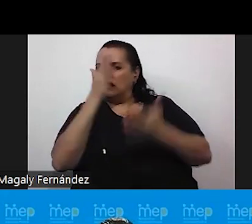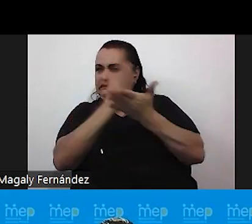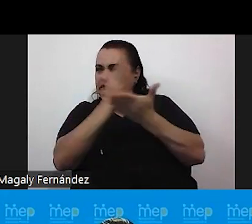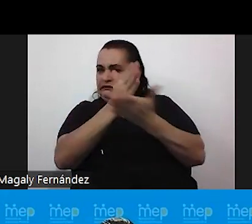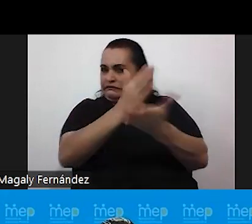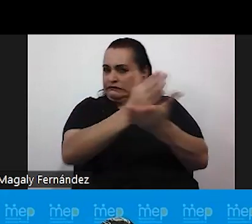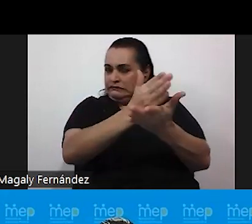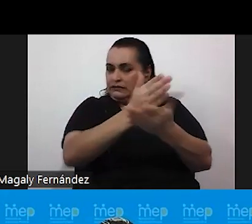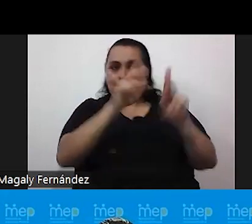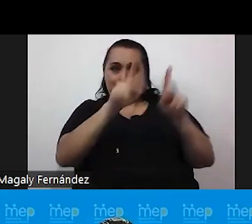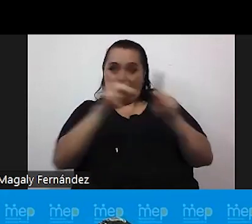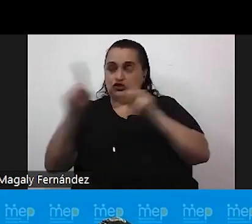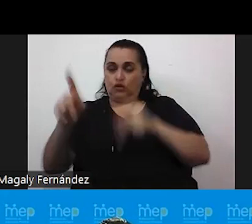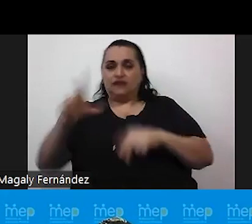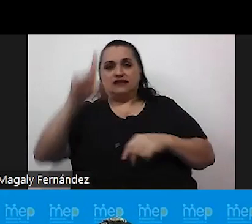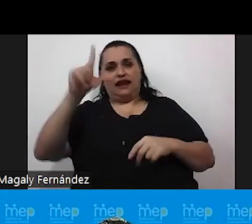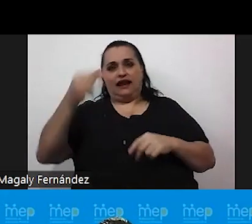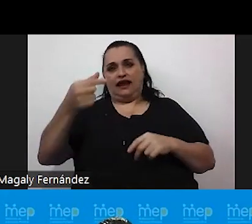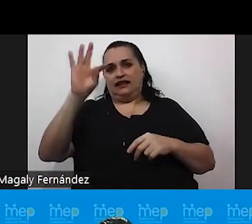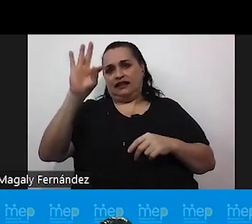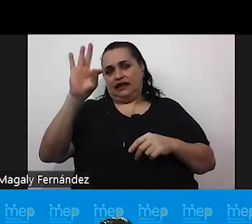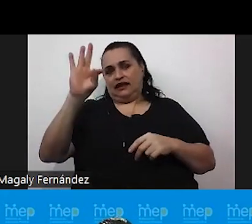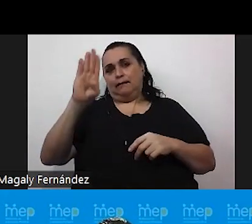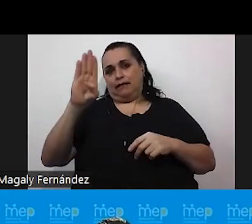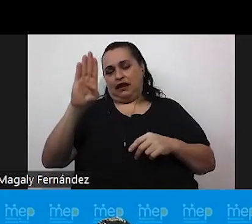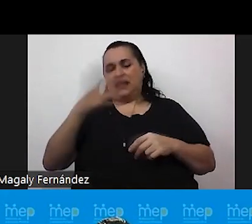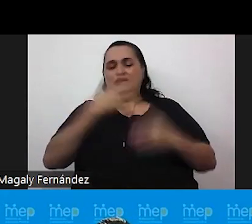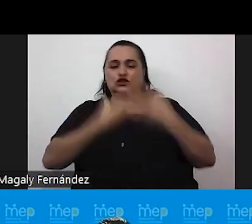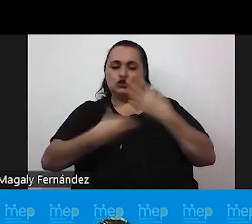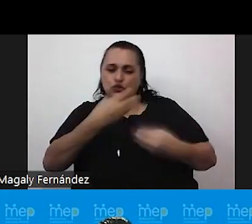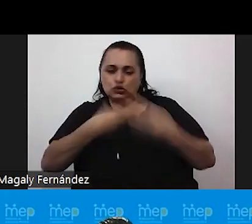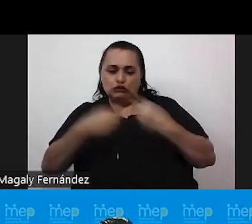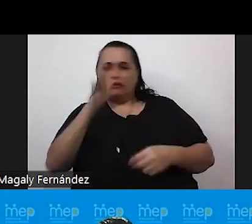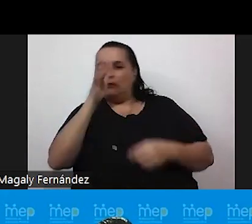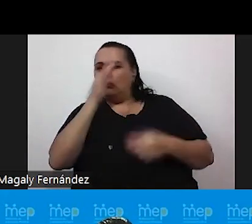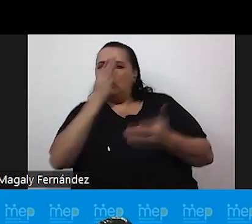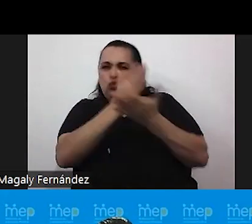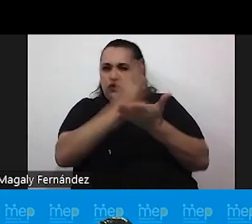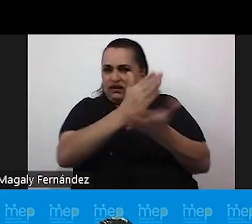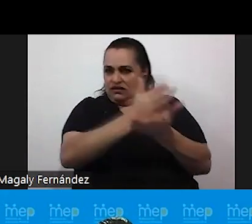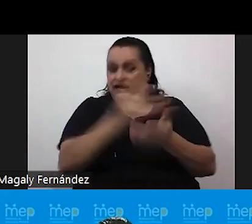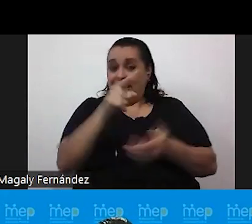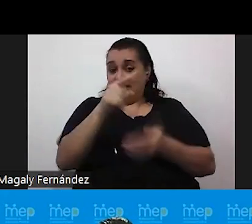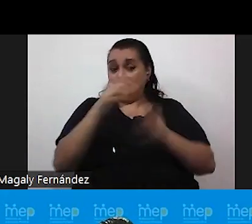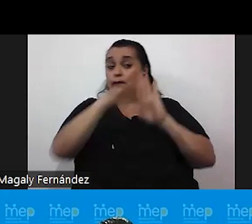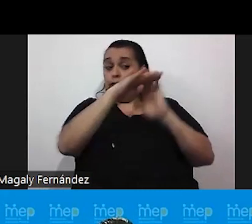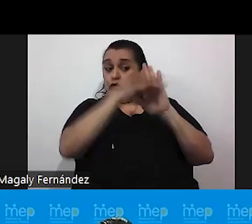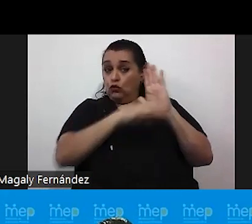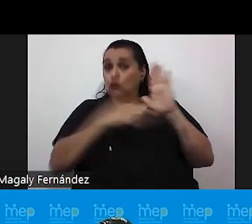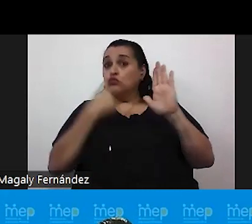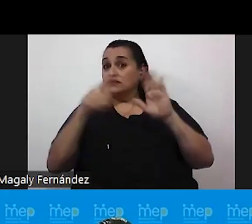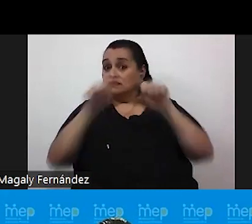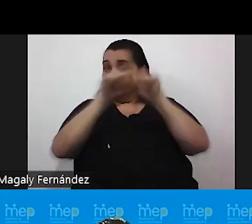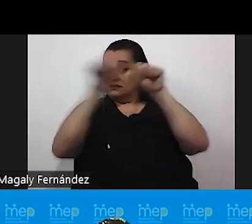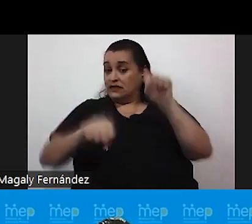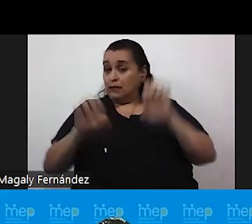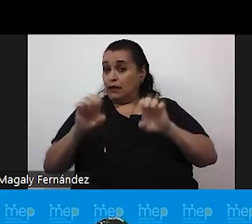LGTB que sufren bullying. Y en este protocolo nos habla de que el sistema educativo se convierte